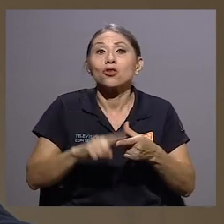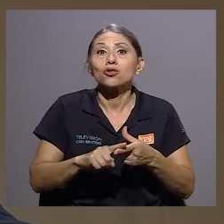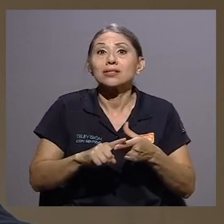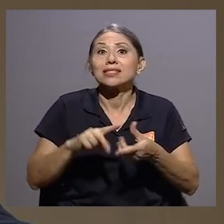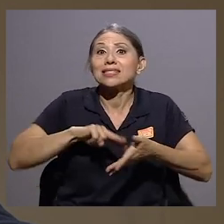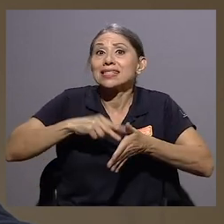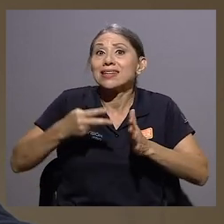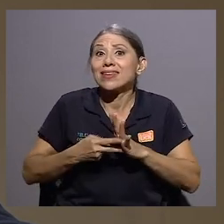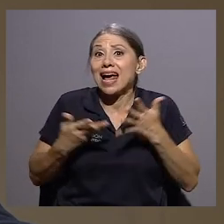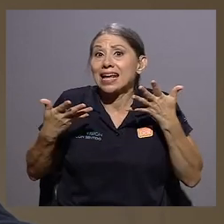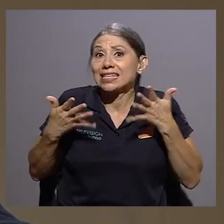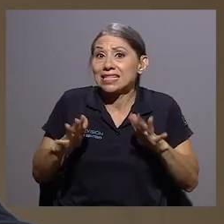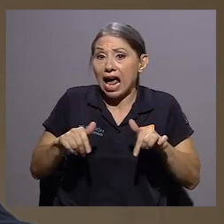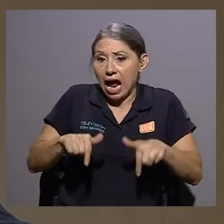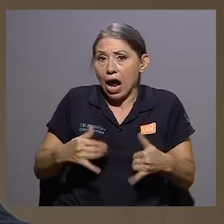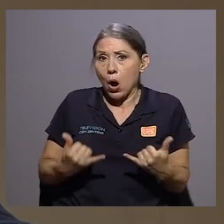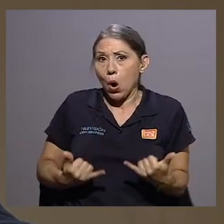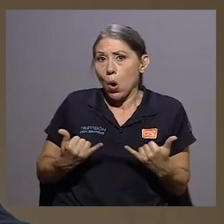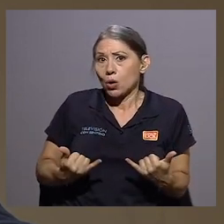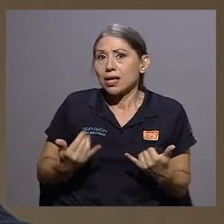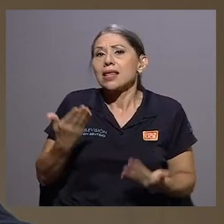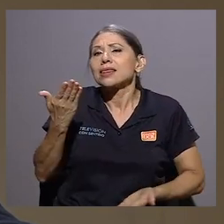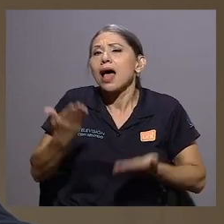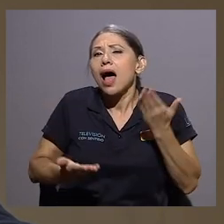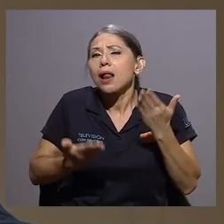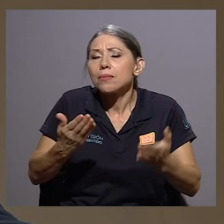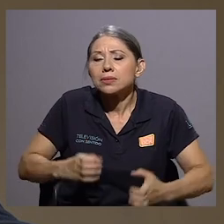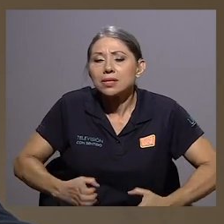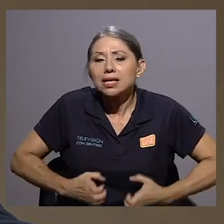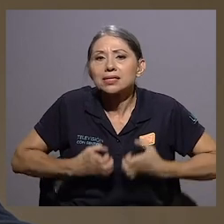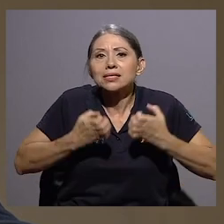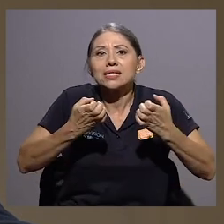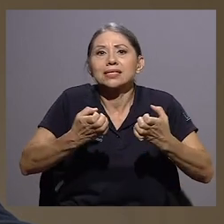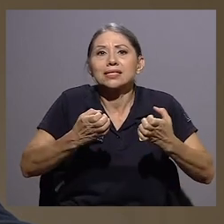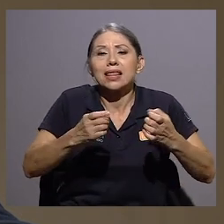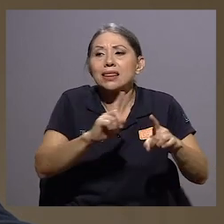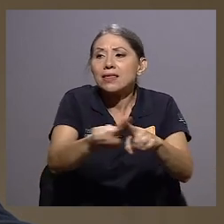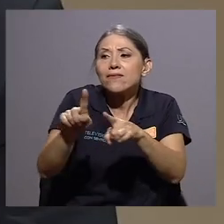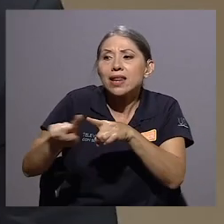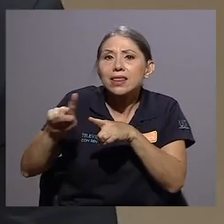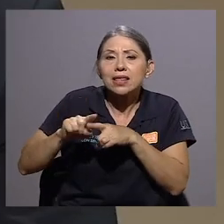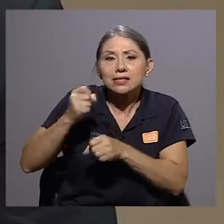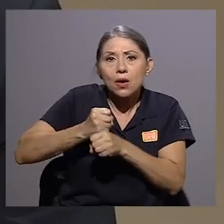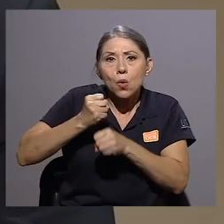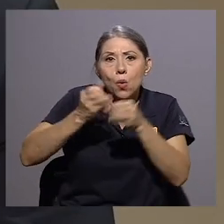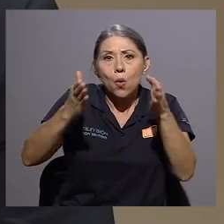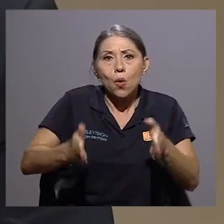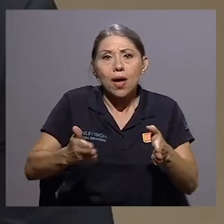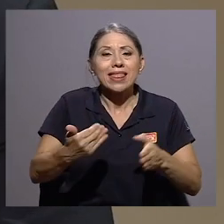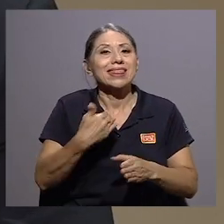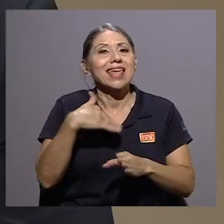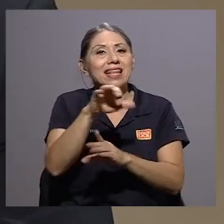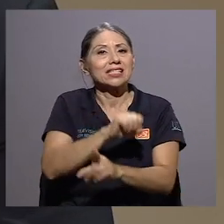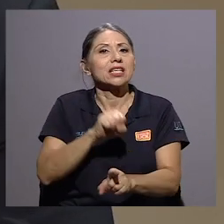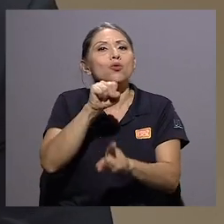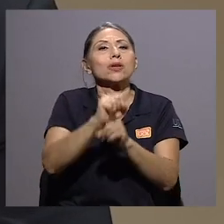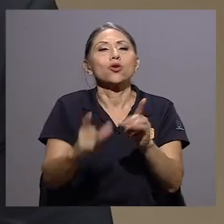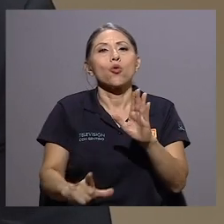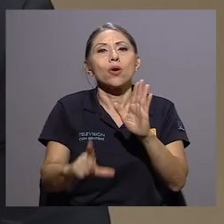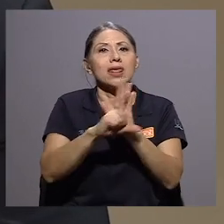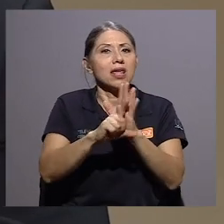estar ante un grupo de funcionarios que tienen una situación jurídica consolidada y ninguna ley puede ser